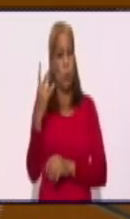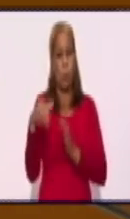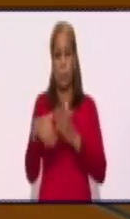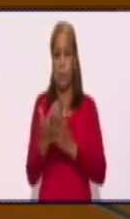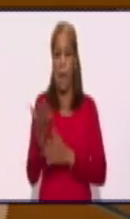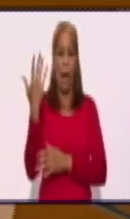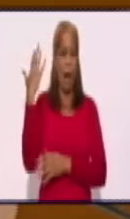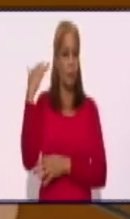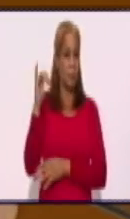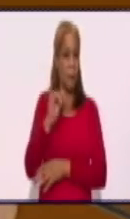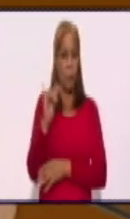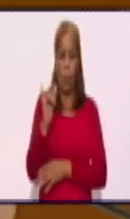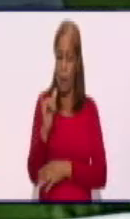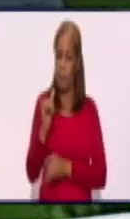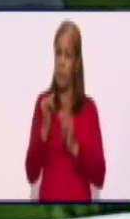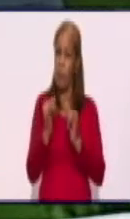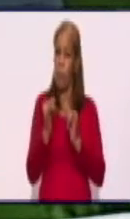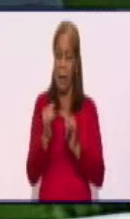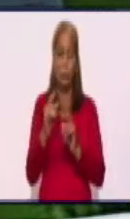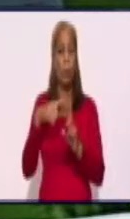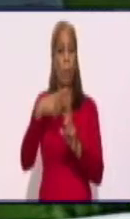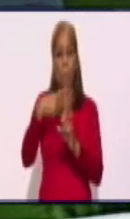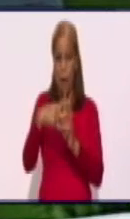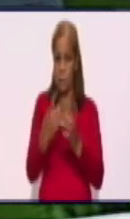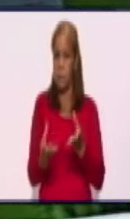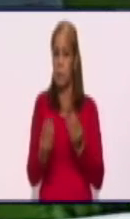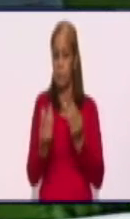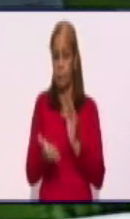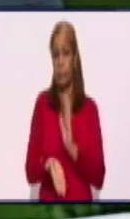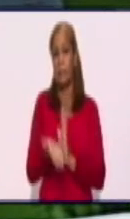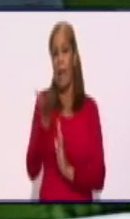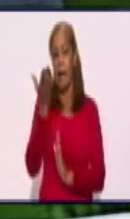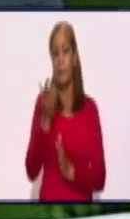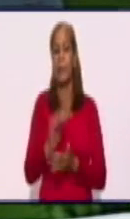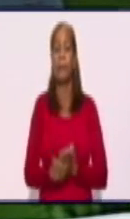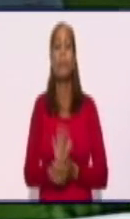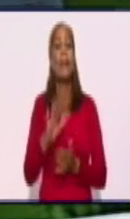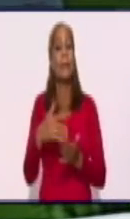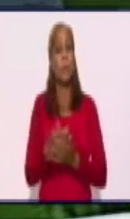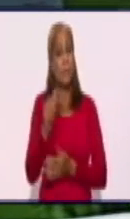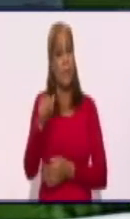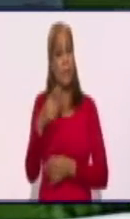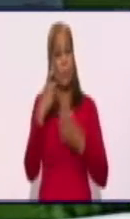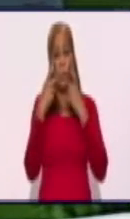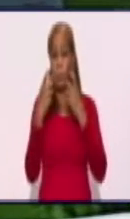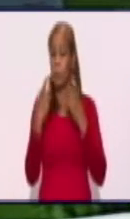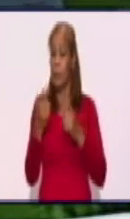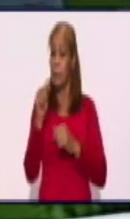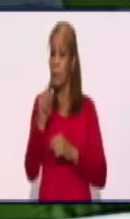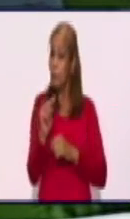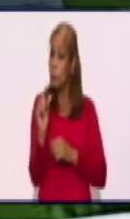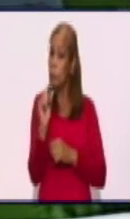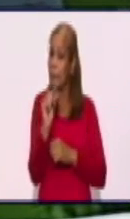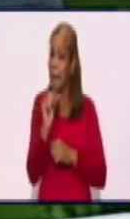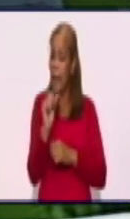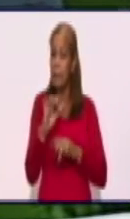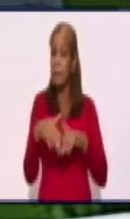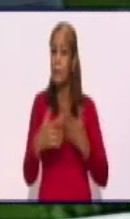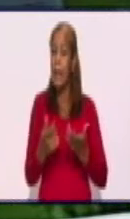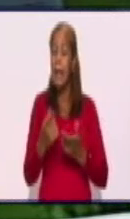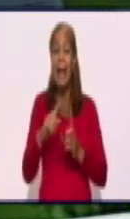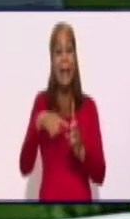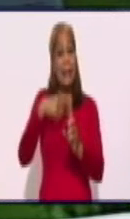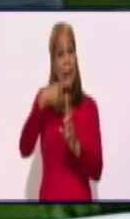venido con un reporte importante de casos. Pero es importante esto que acaba de señalar la doctora, un detalle, la mayor transmisión de